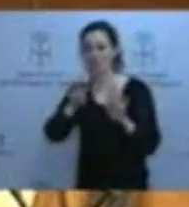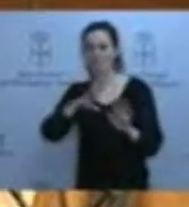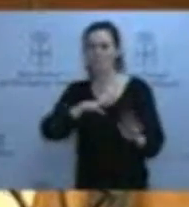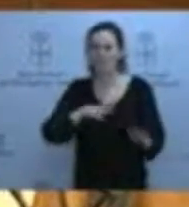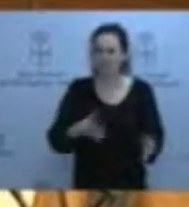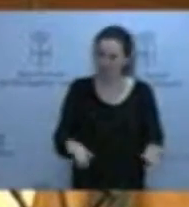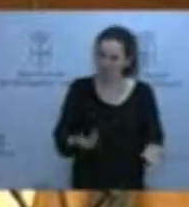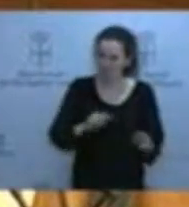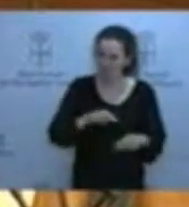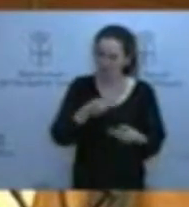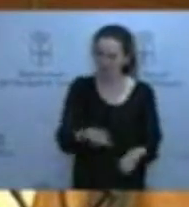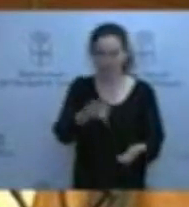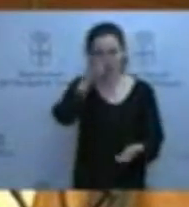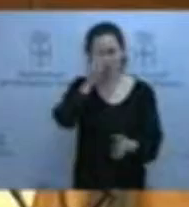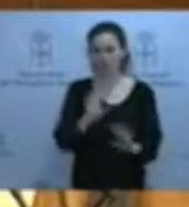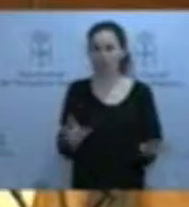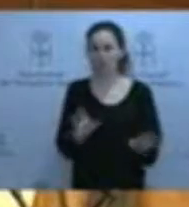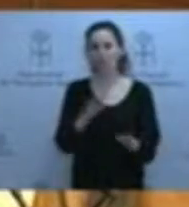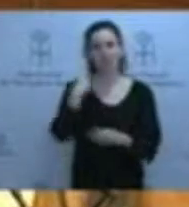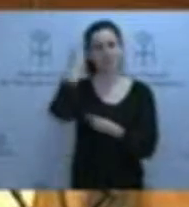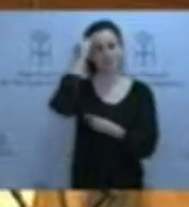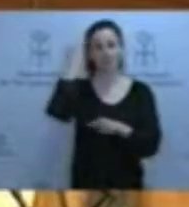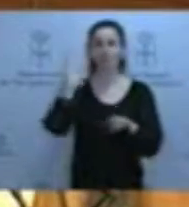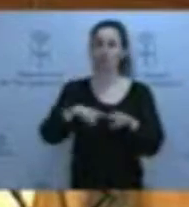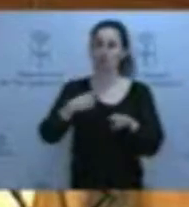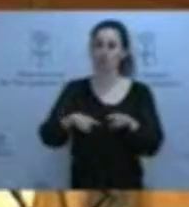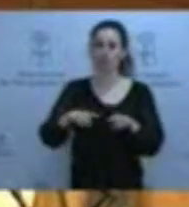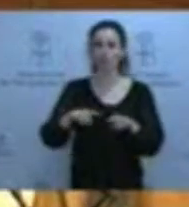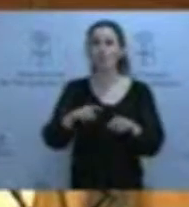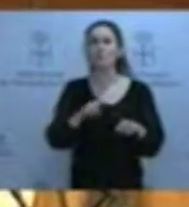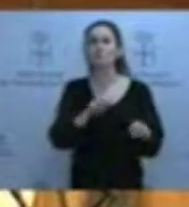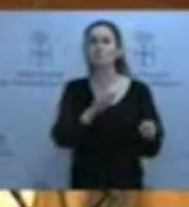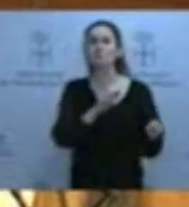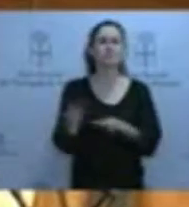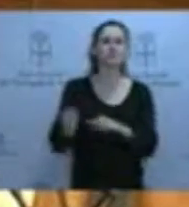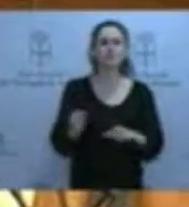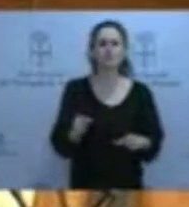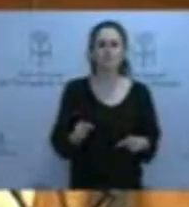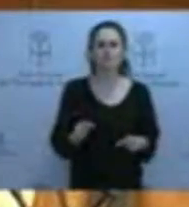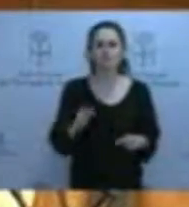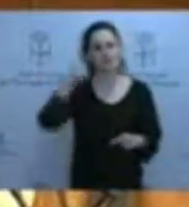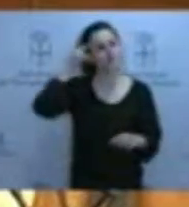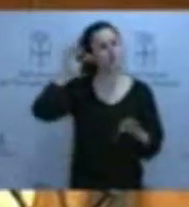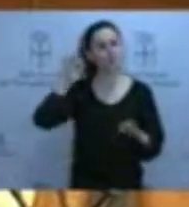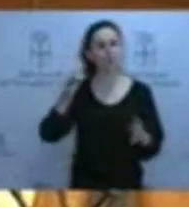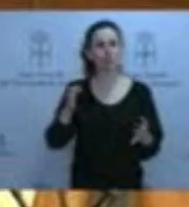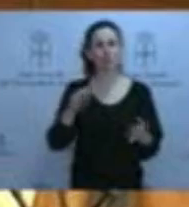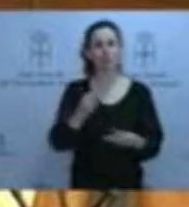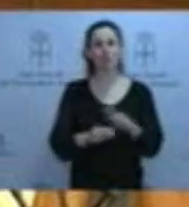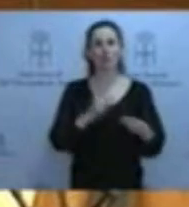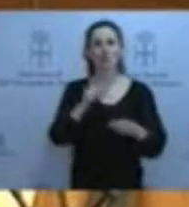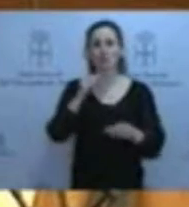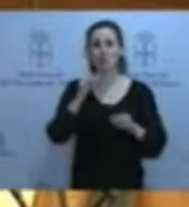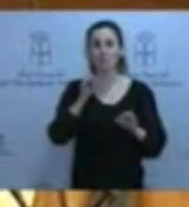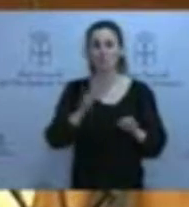responderle en este momento. Doy por supuesto que las cosas están razonablemente hechas conforme a